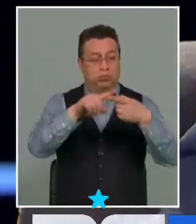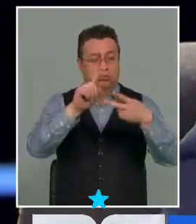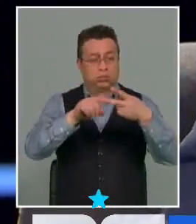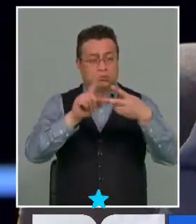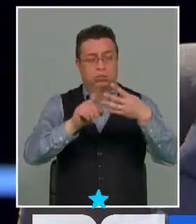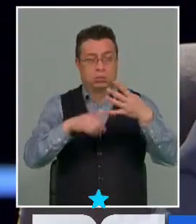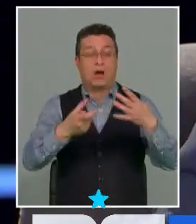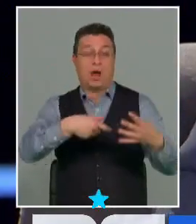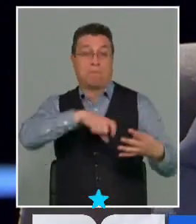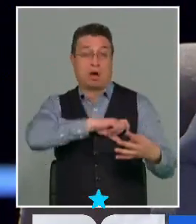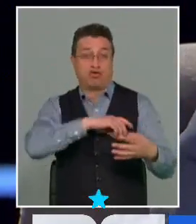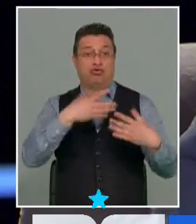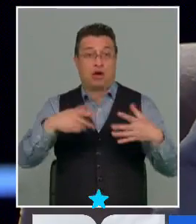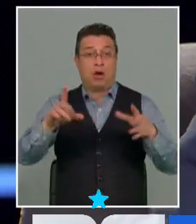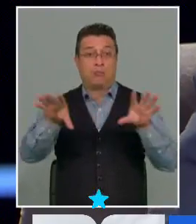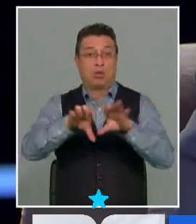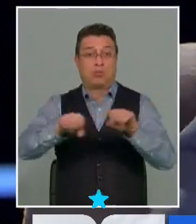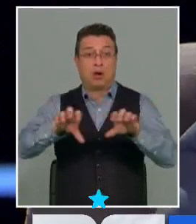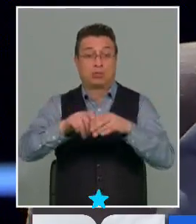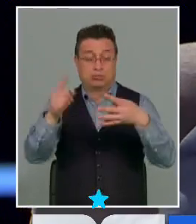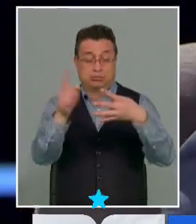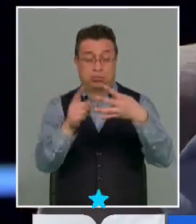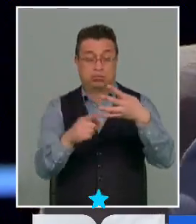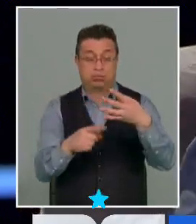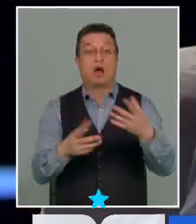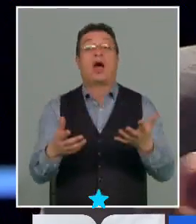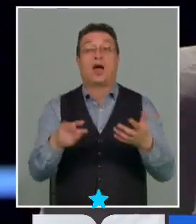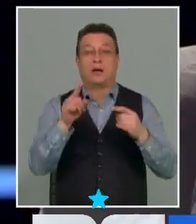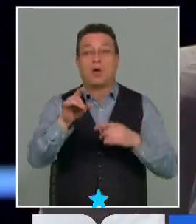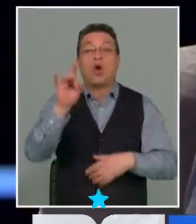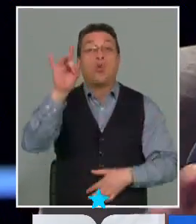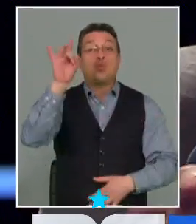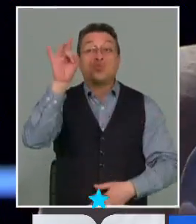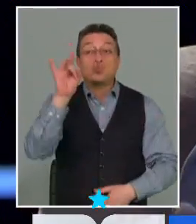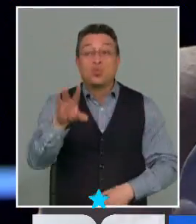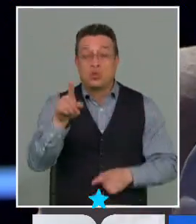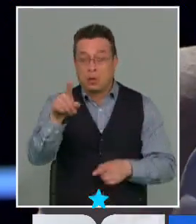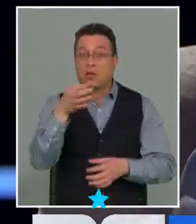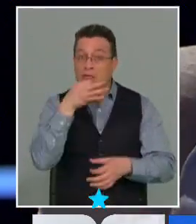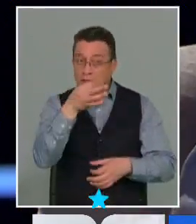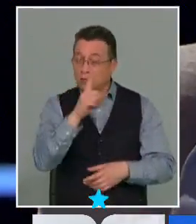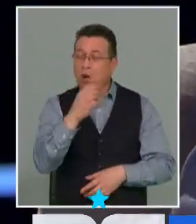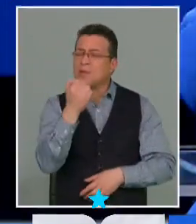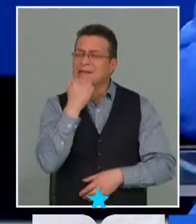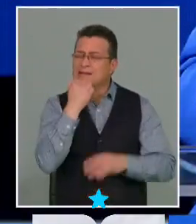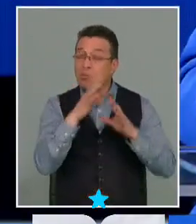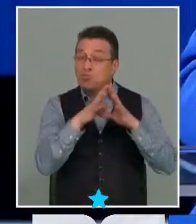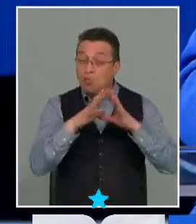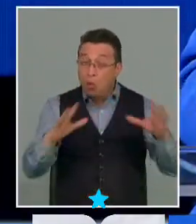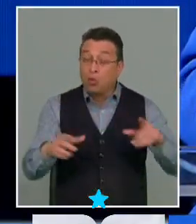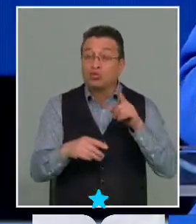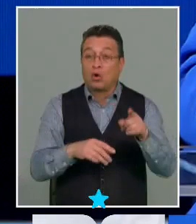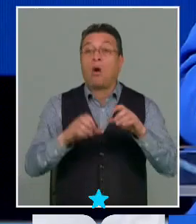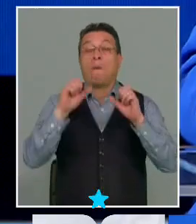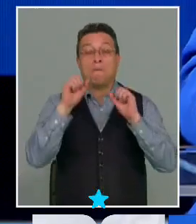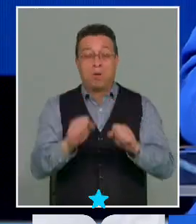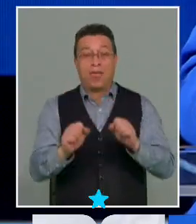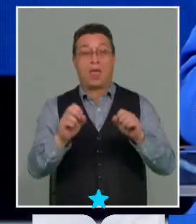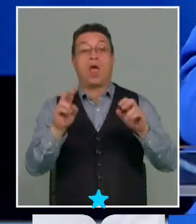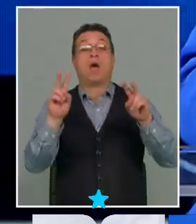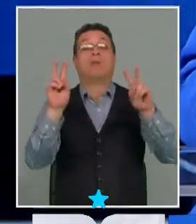estuvimos con los españoles y todo, pero es lo único... Hay una aberración en tu juicio porque tú dices va a poder expropiar.